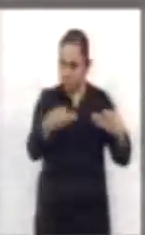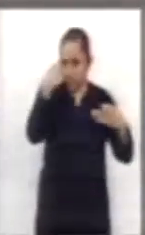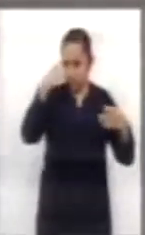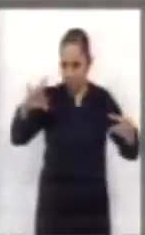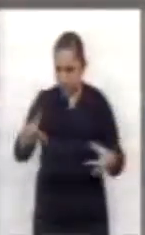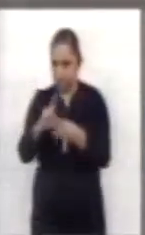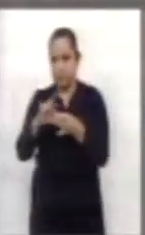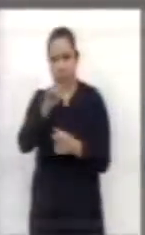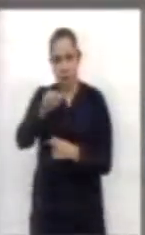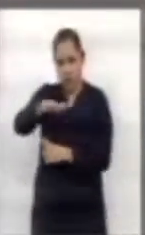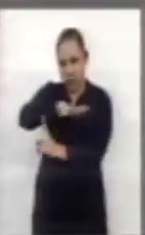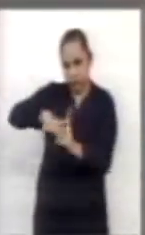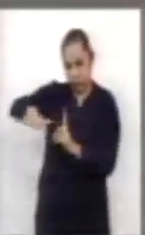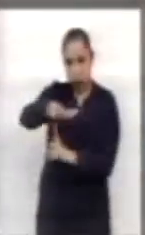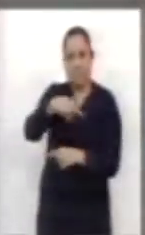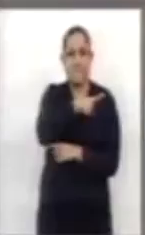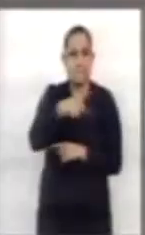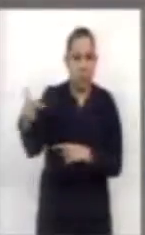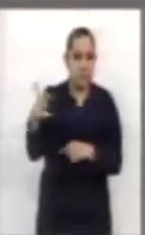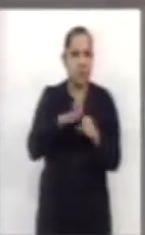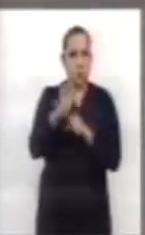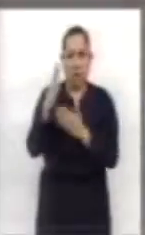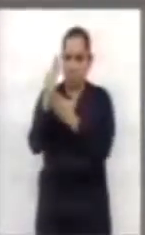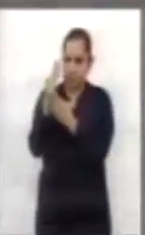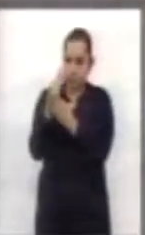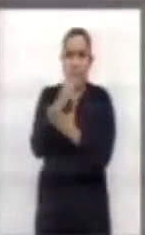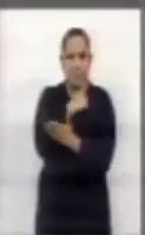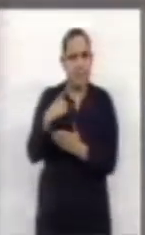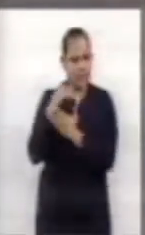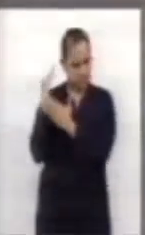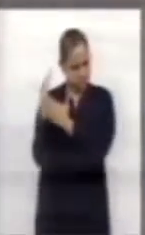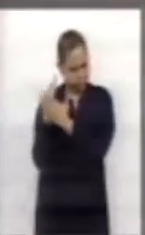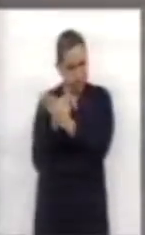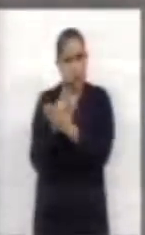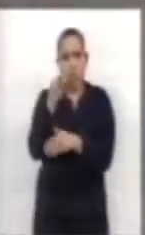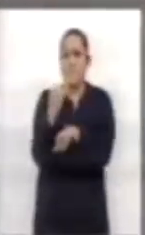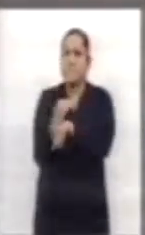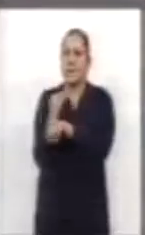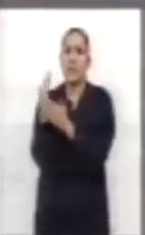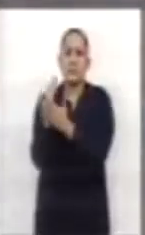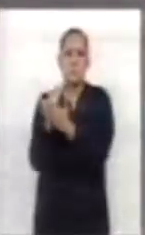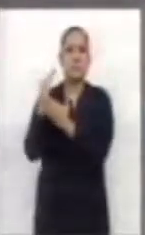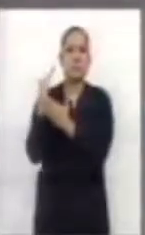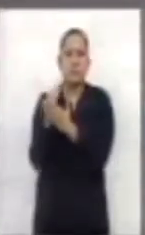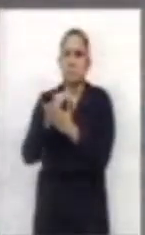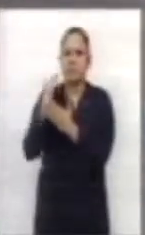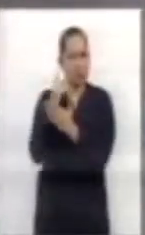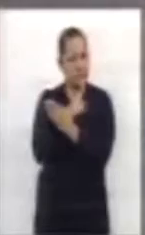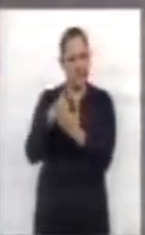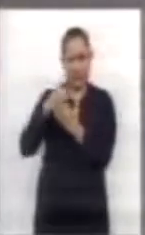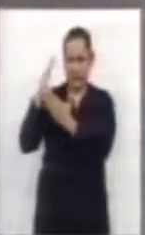de pobreza de manera definitiva y no temporal. Es cuanto, diputada presidenta. Gracias,